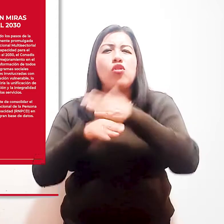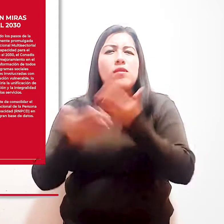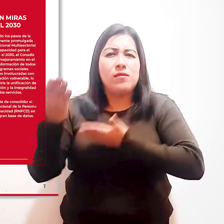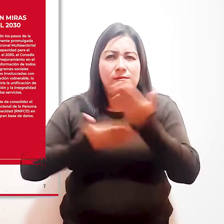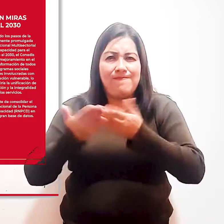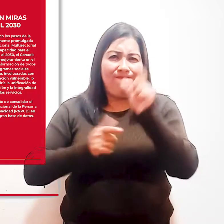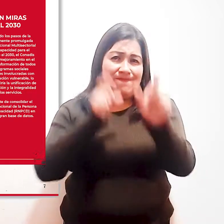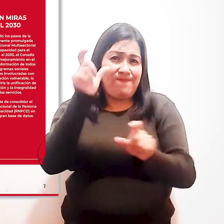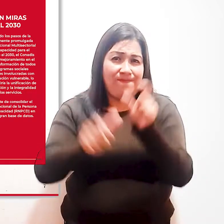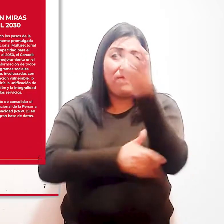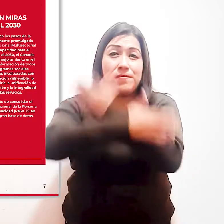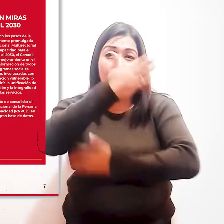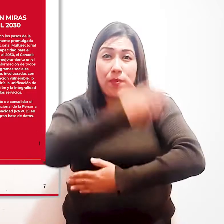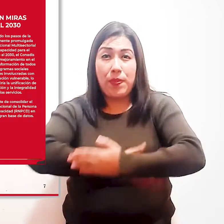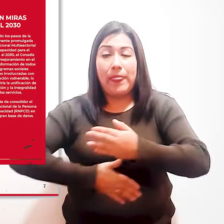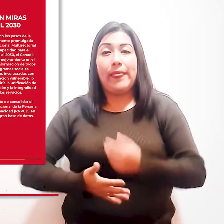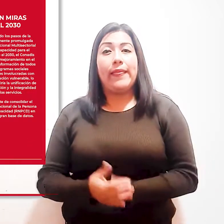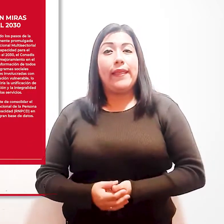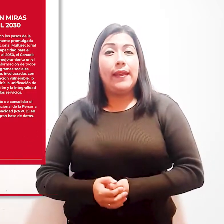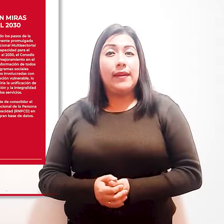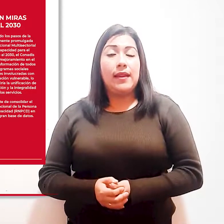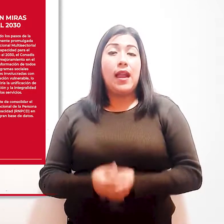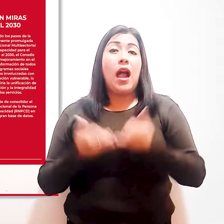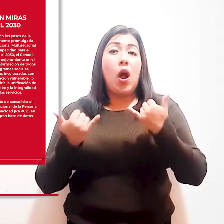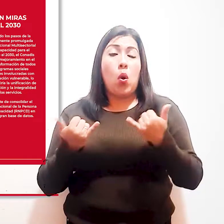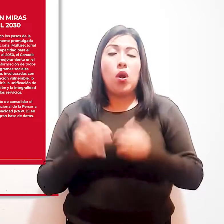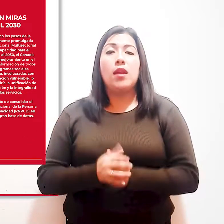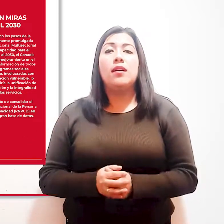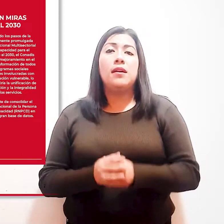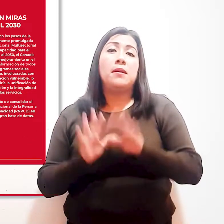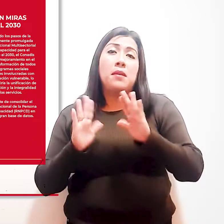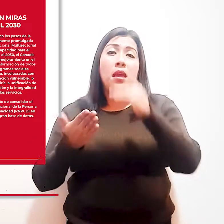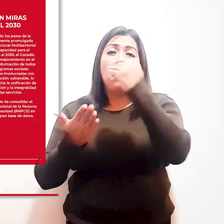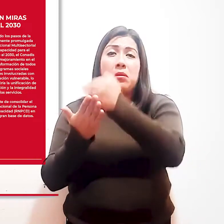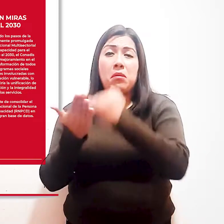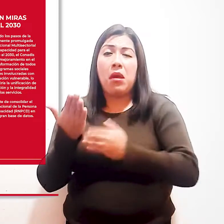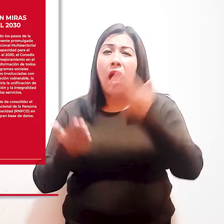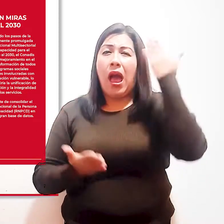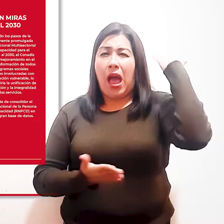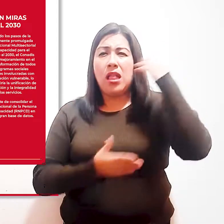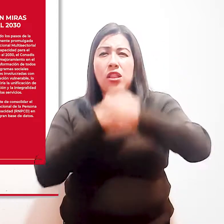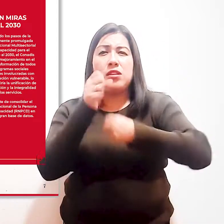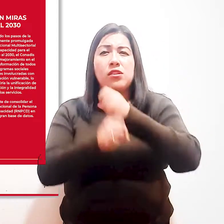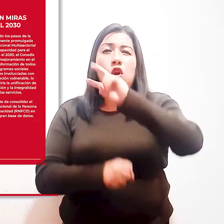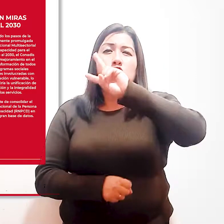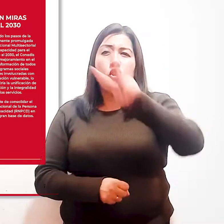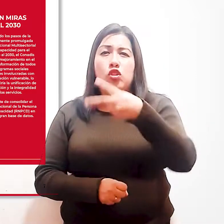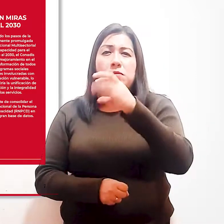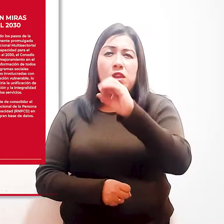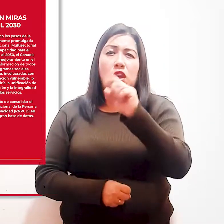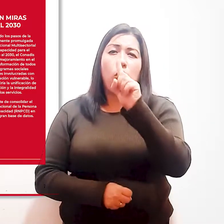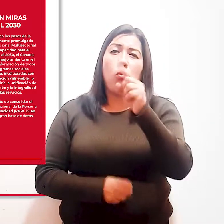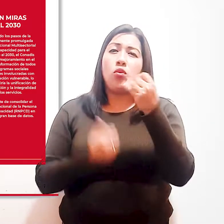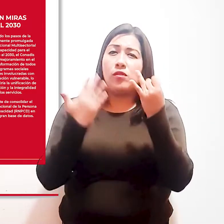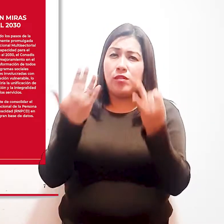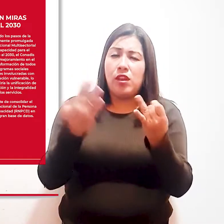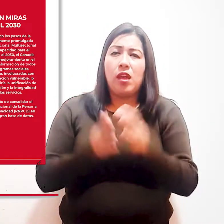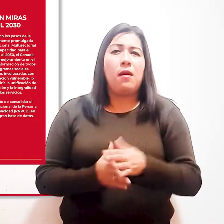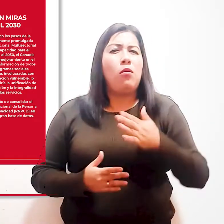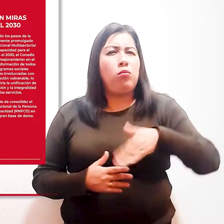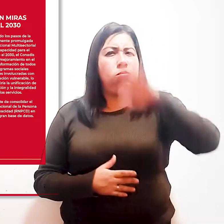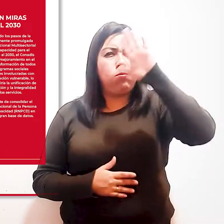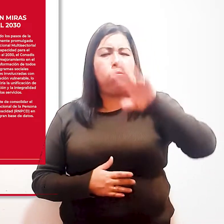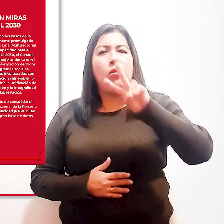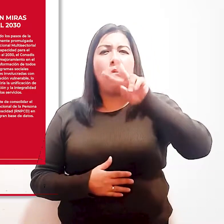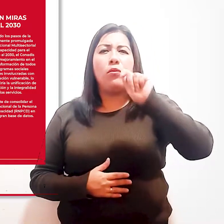servicios de las personas con discapacidad. Según los censos nacionales del 2017, más de 3.5 millones